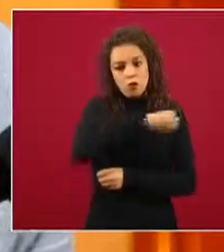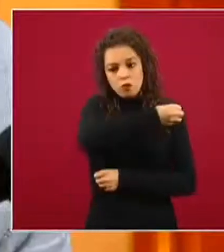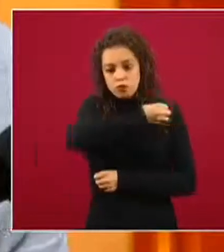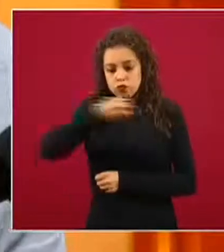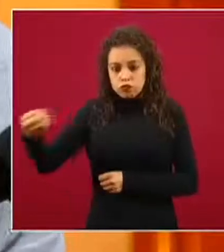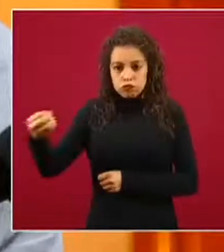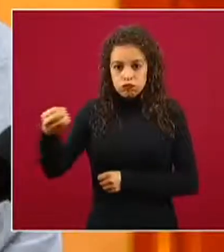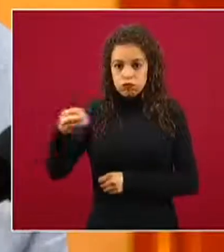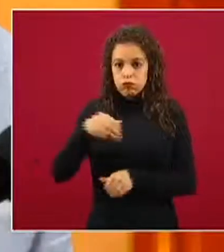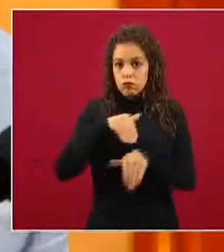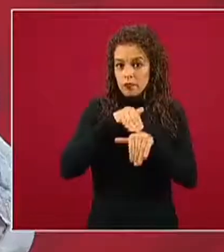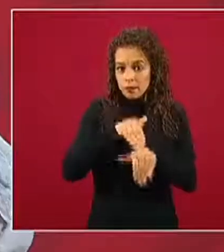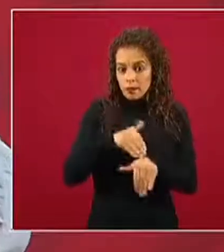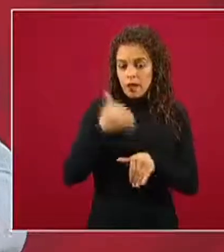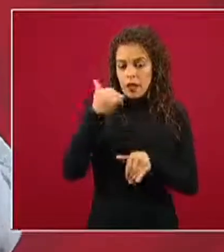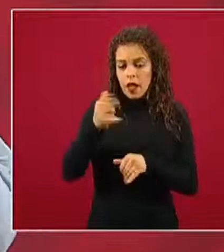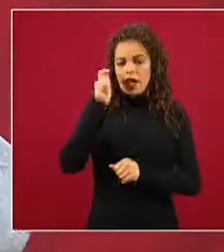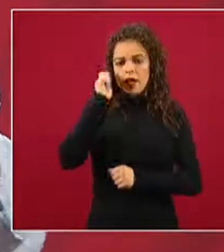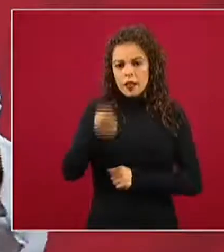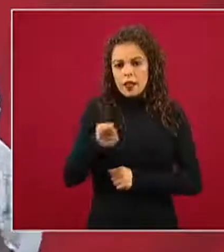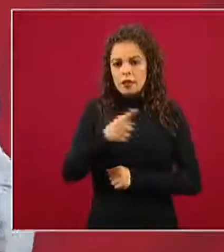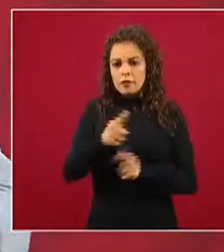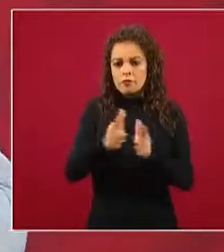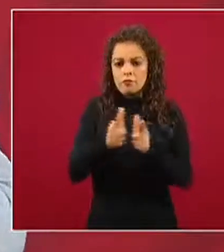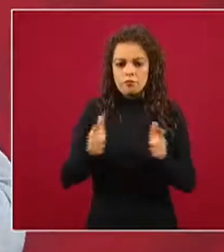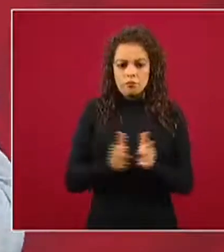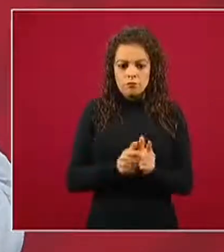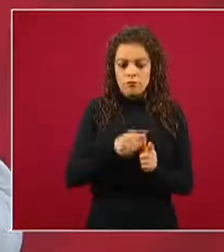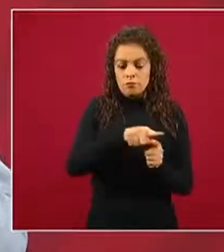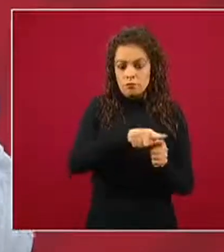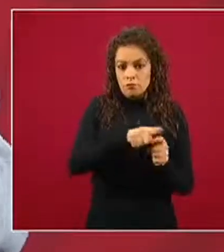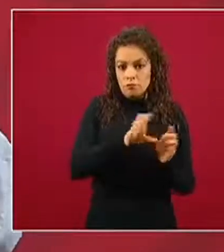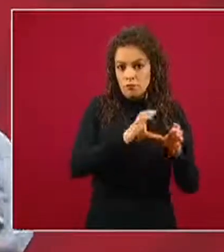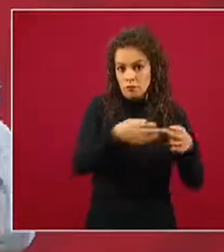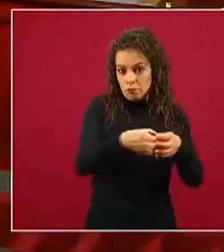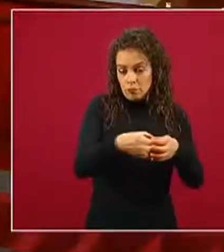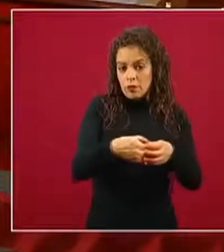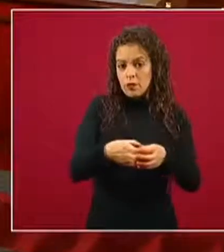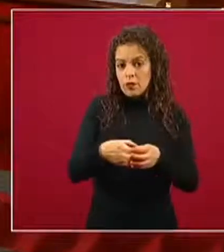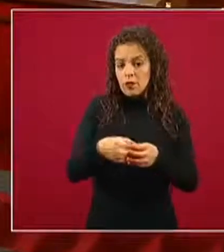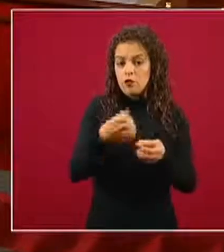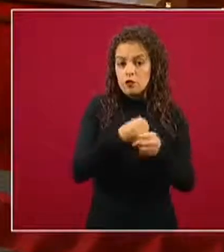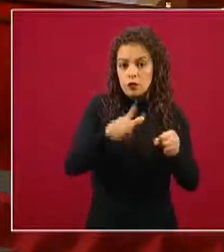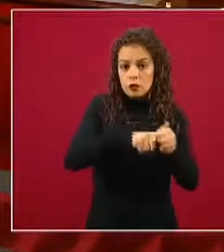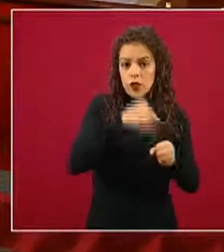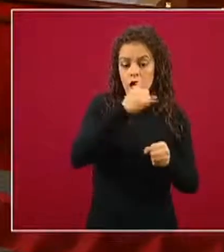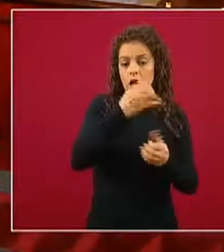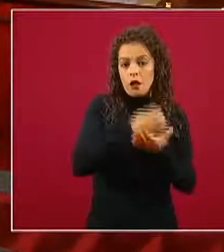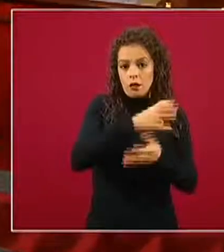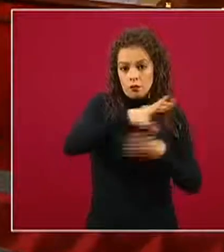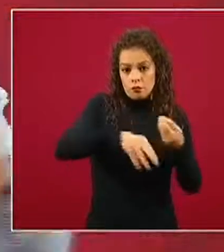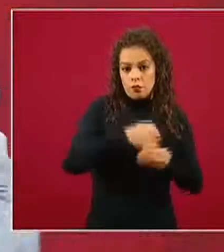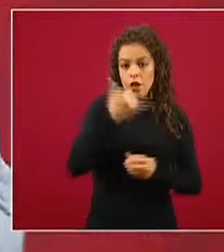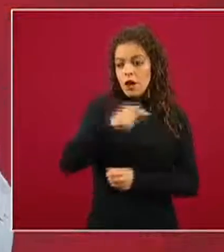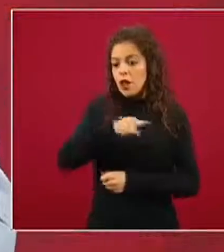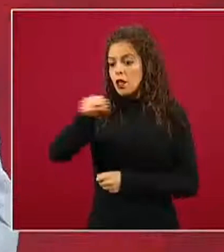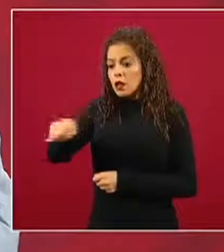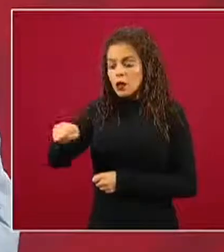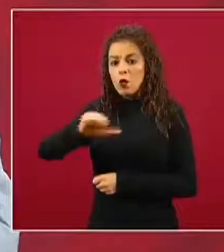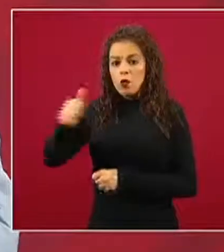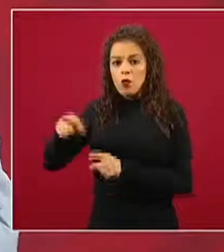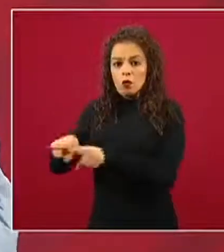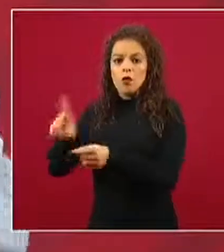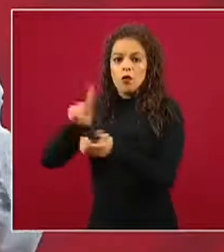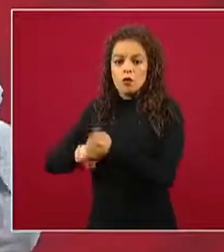considerar, por un lado, los sectores de la actividad económica y social y, por el otro lado, la territorialidad, cómo se comporta la epidemia